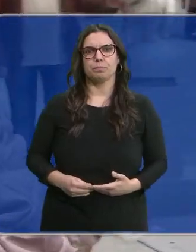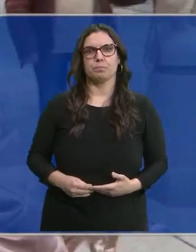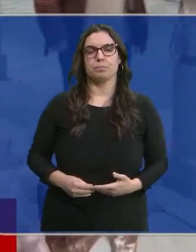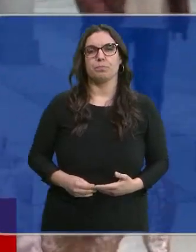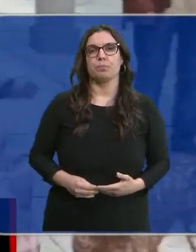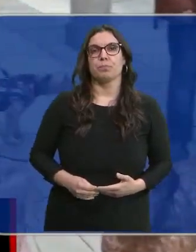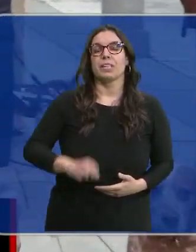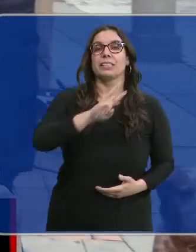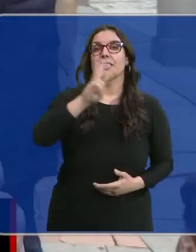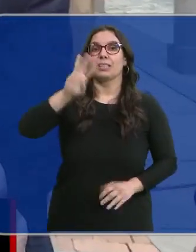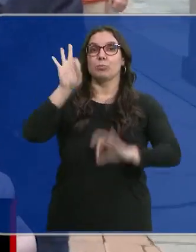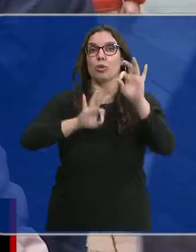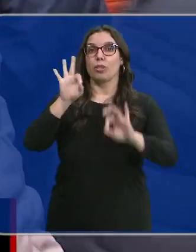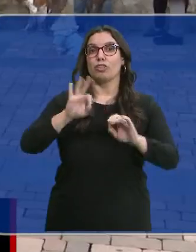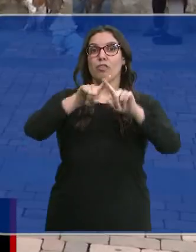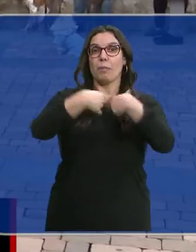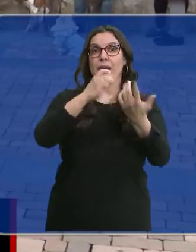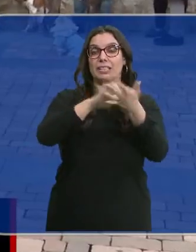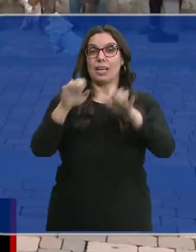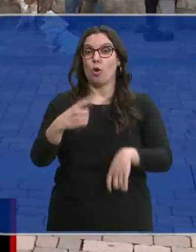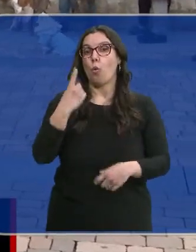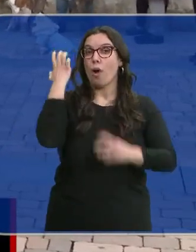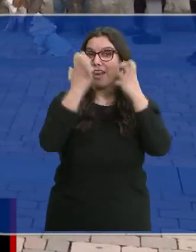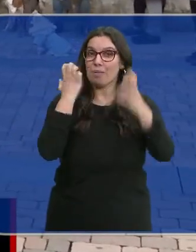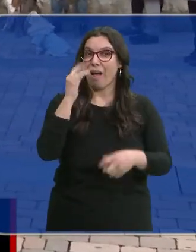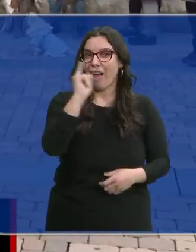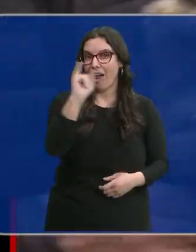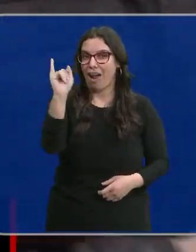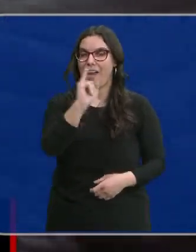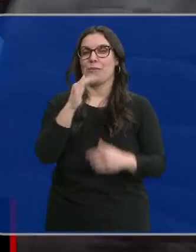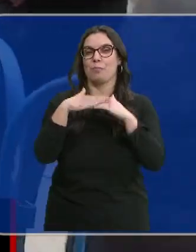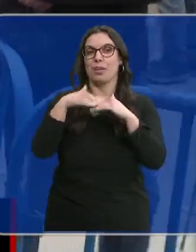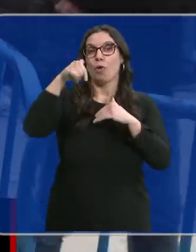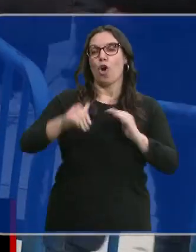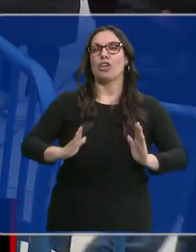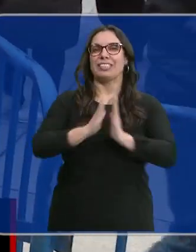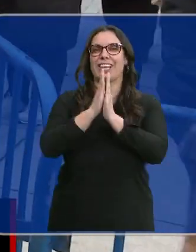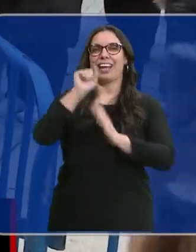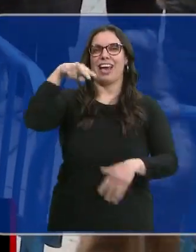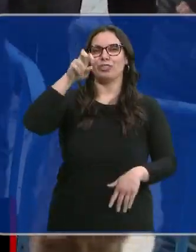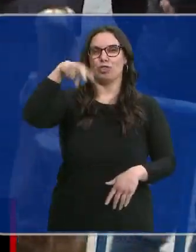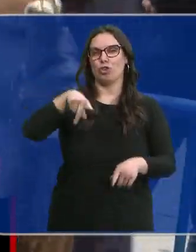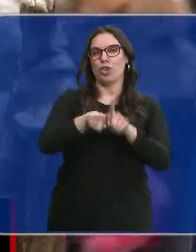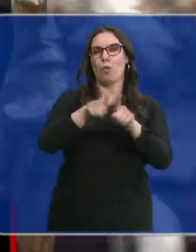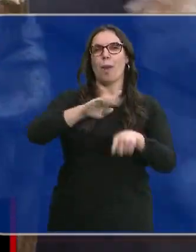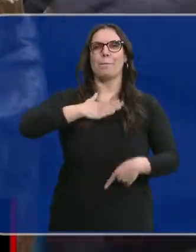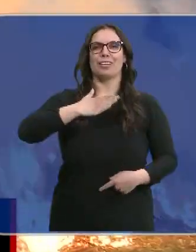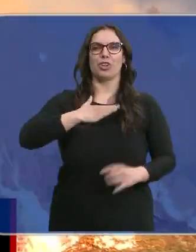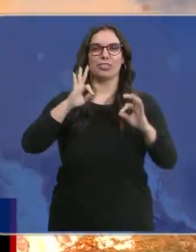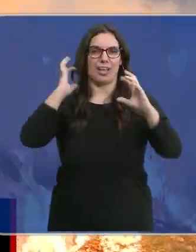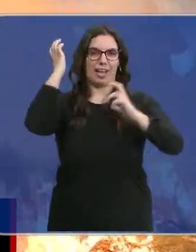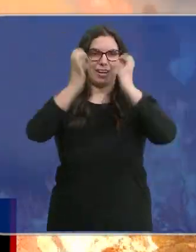Un tercio de los hogares de Castilla y León cuenta al menos con una mascota. Hoy es San Antón, patrón de los animales. Veremos cómo son bendecidos.